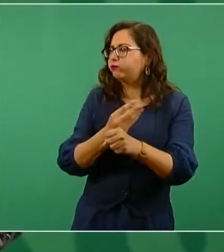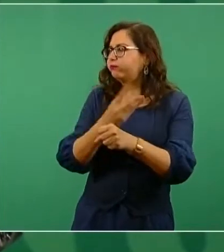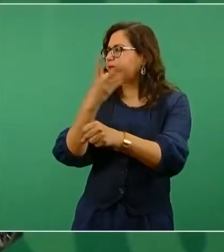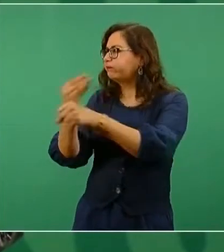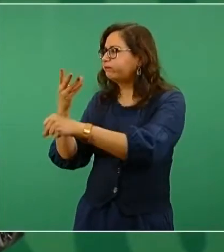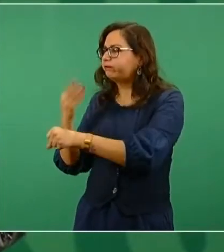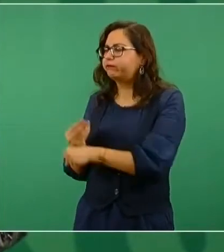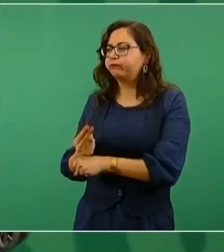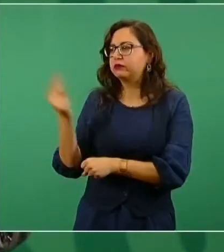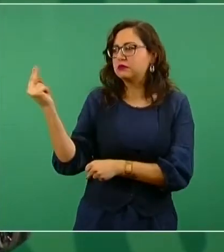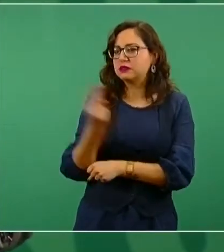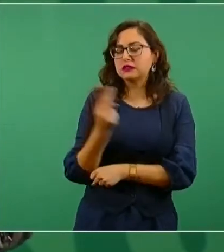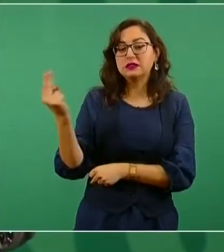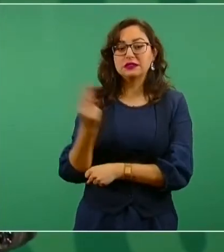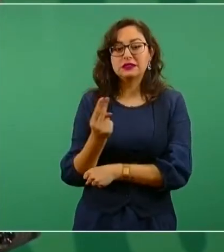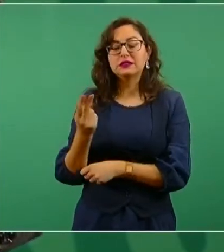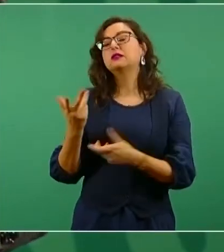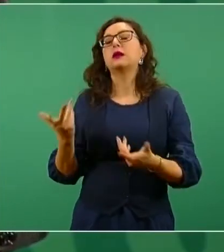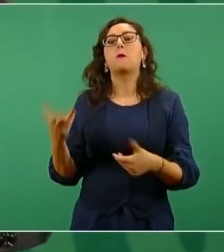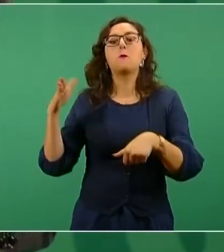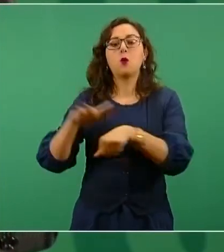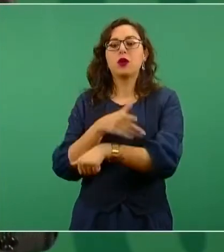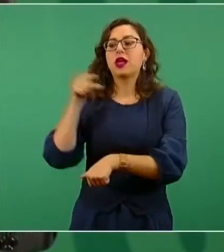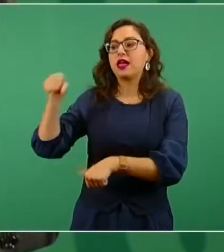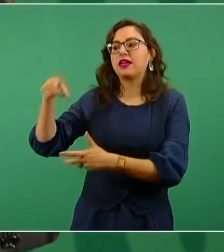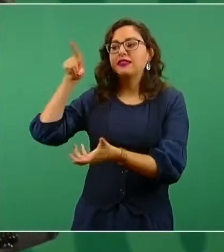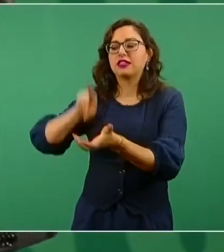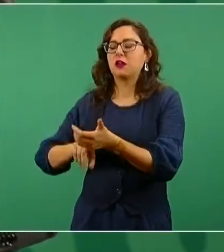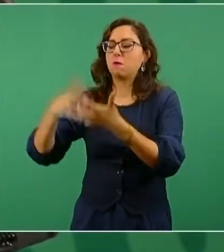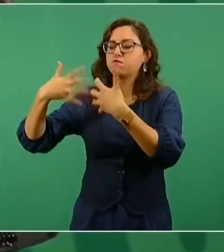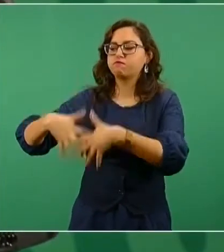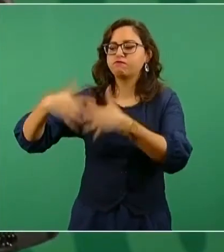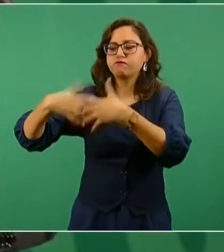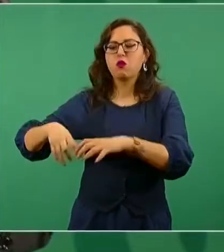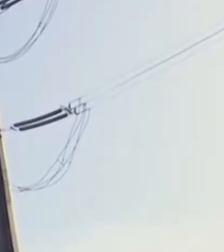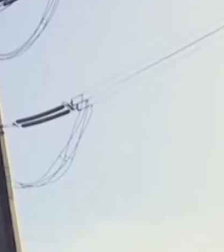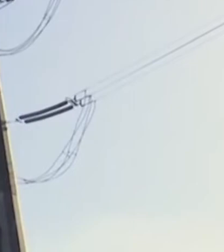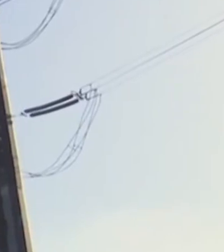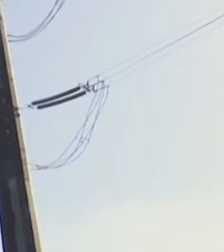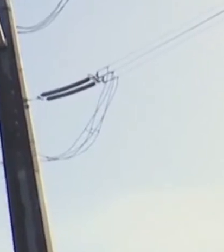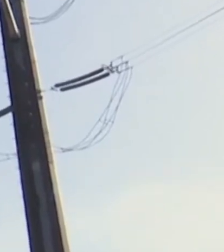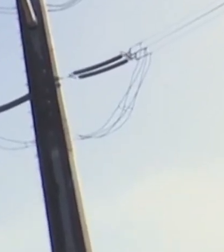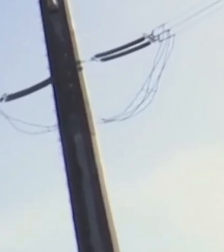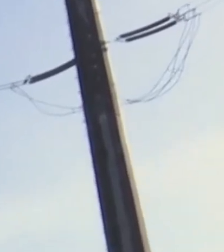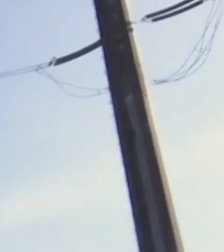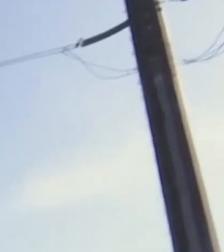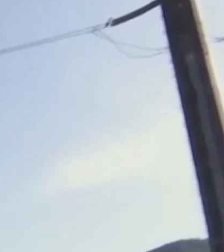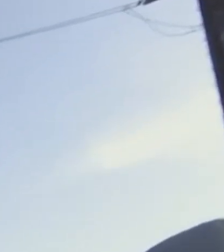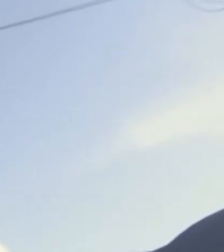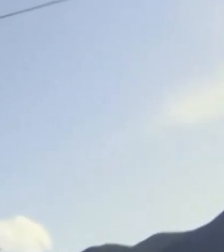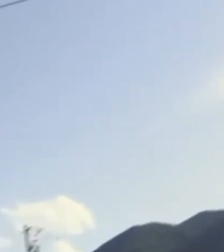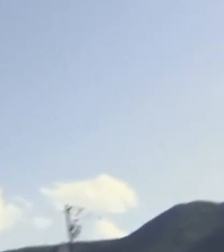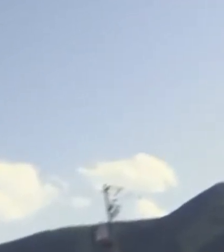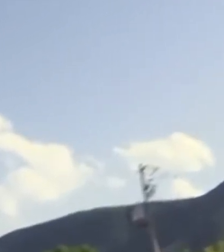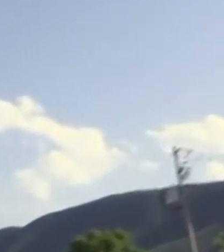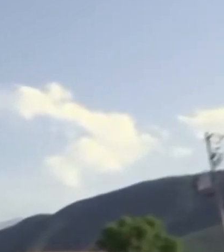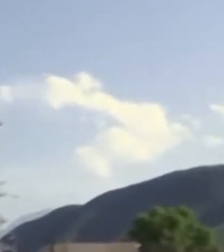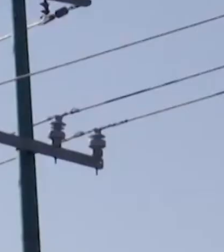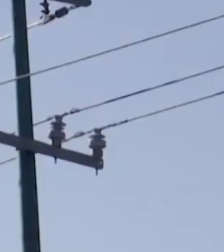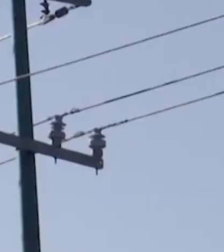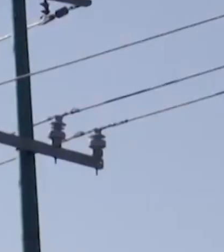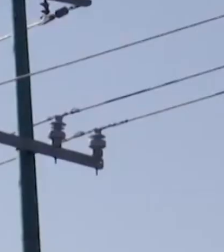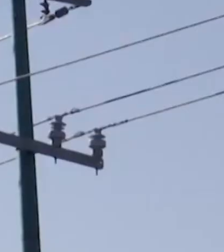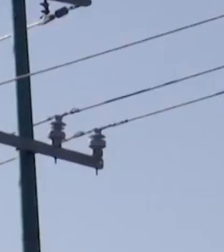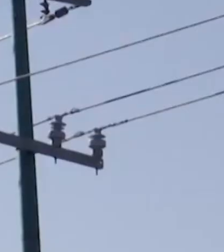vamos a cambiar turbinas para producir más energía limpia